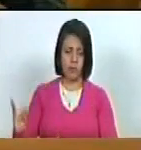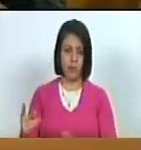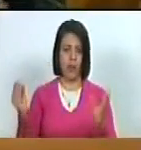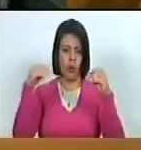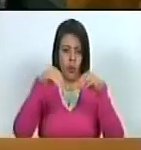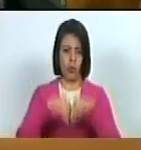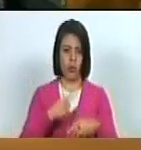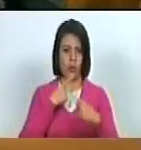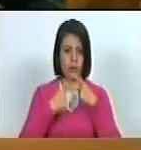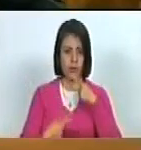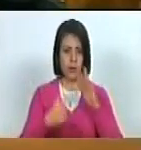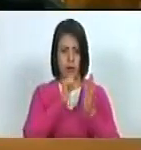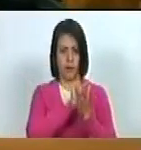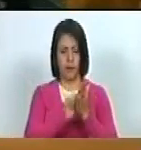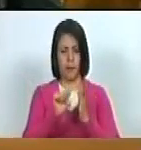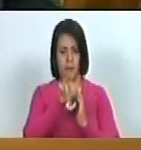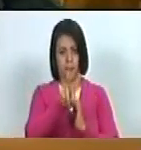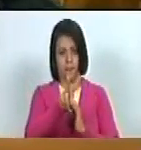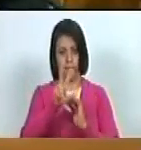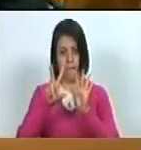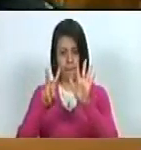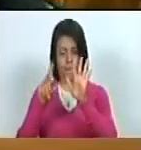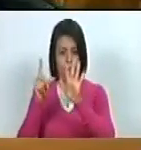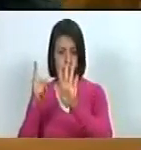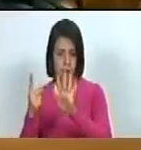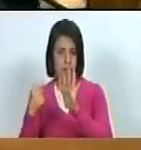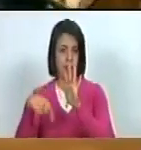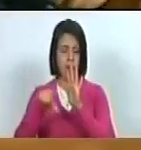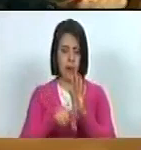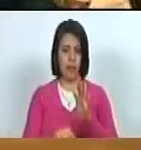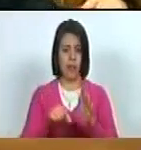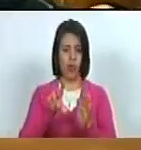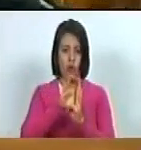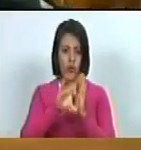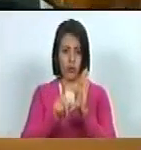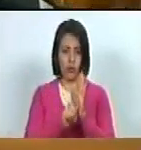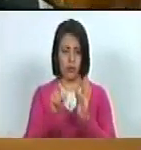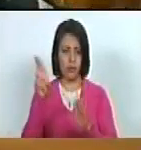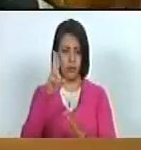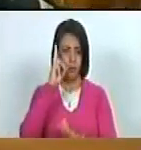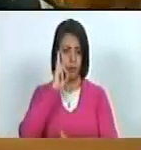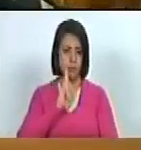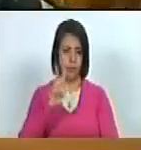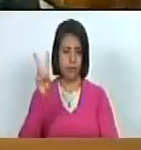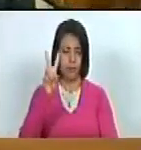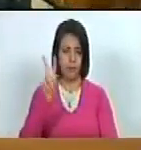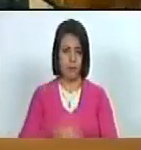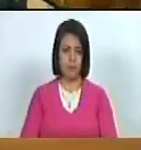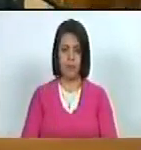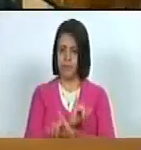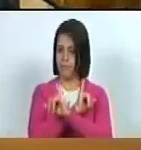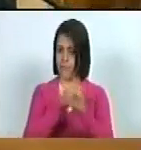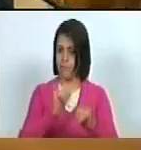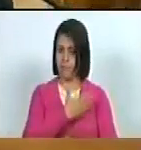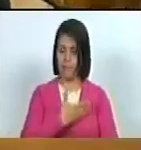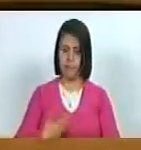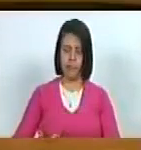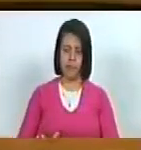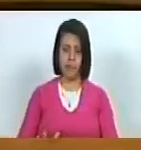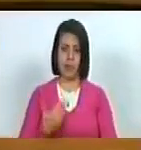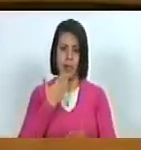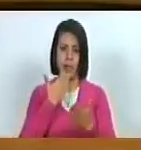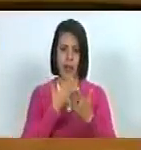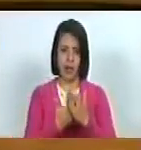conformidad con lo previsto en el artículo 276 de la Constitución de la República Bolivariana de Venezuela. Es todo, ciudadano Presidente.